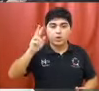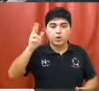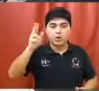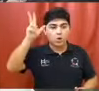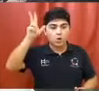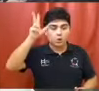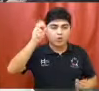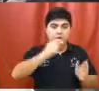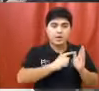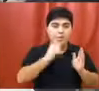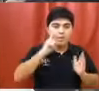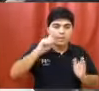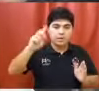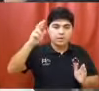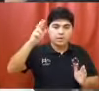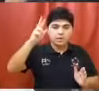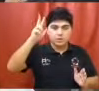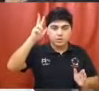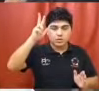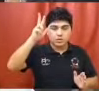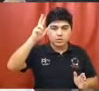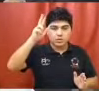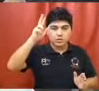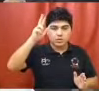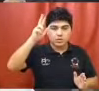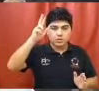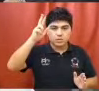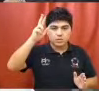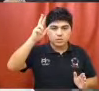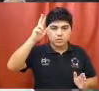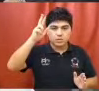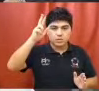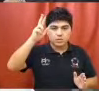1439-2014. Artículo 24 de forma.